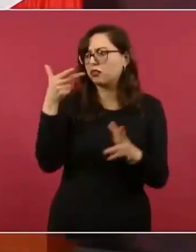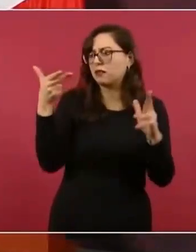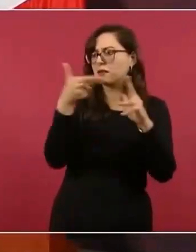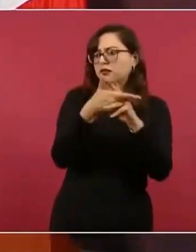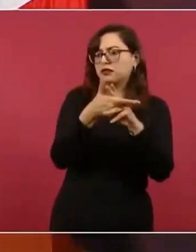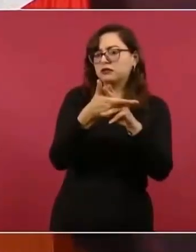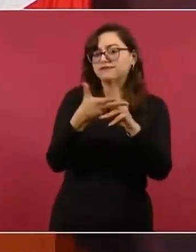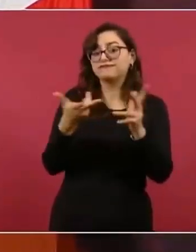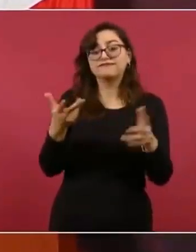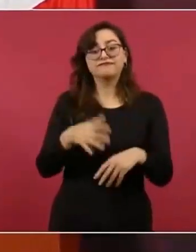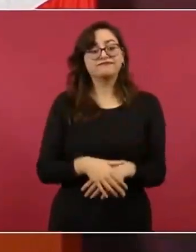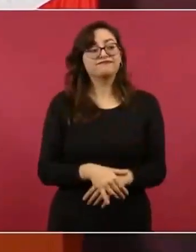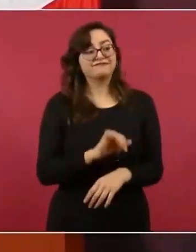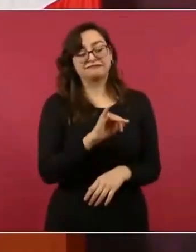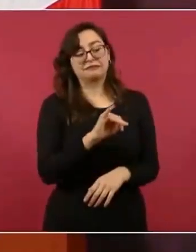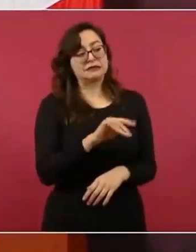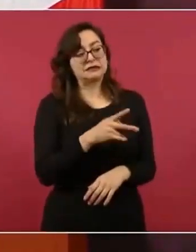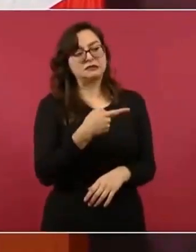Penosísimo.